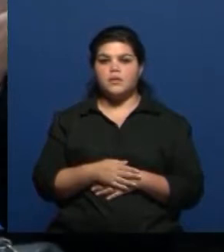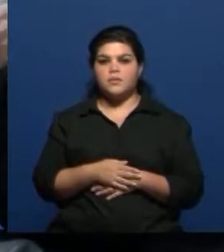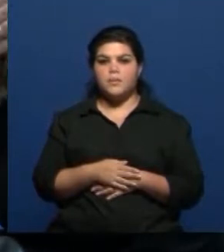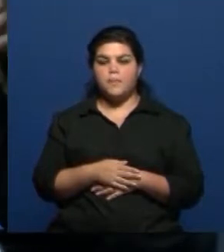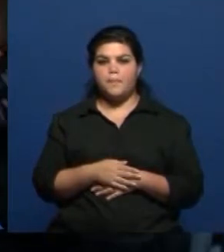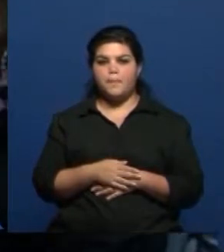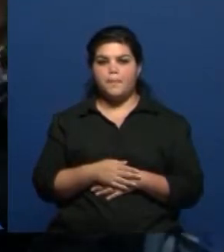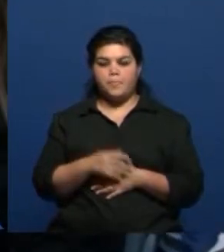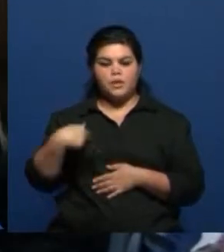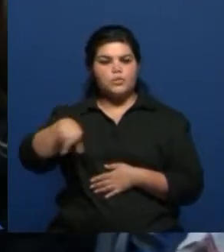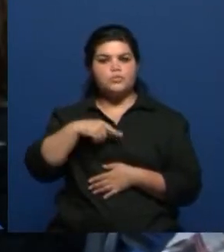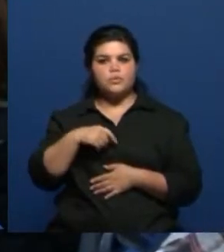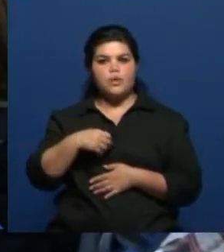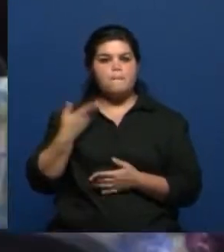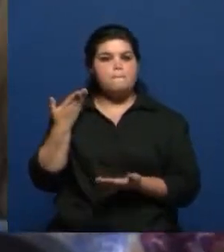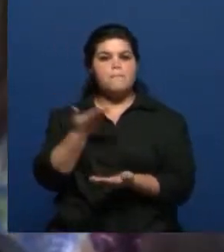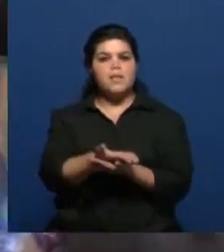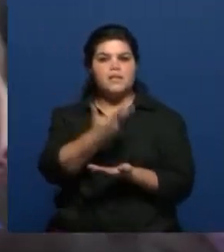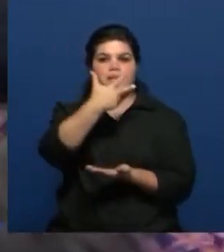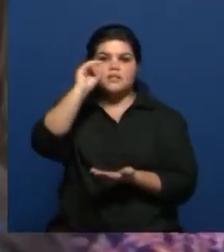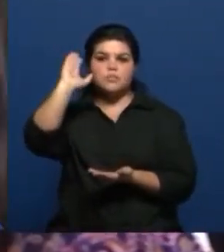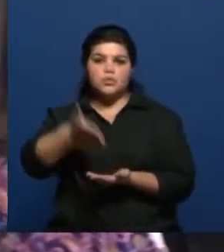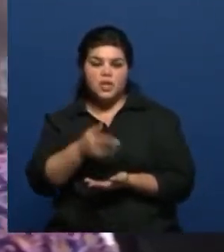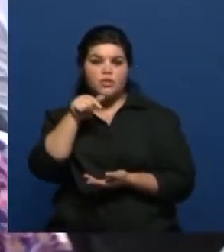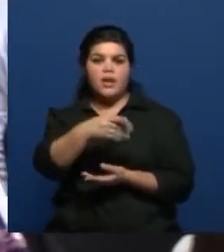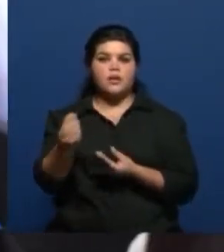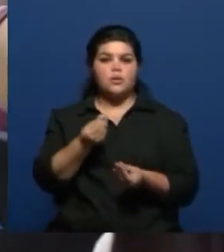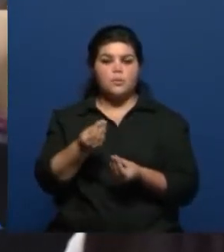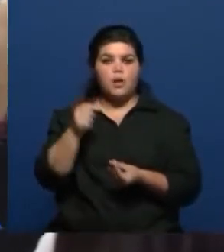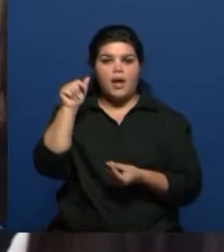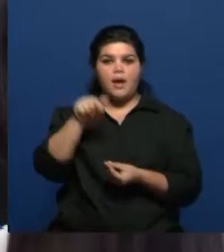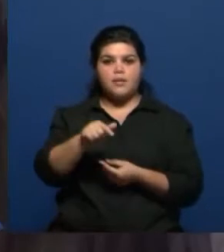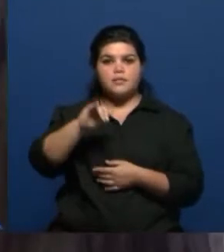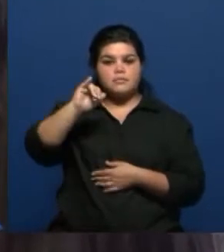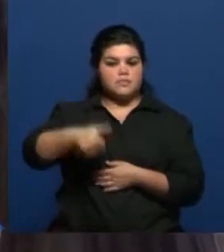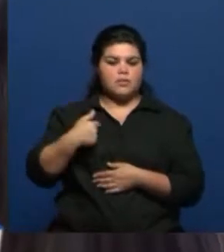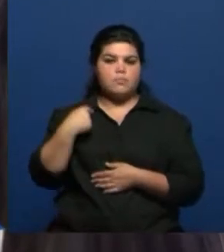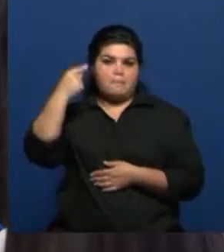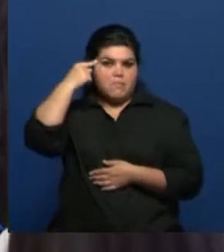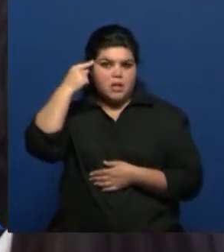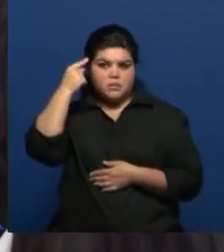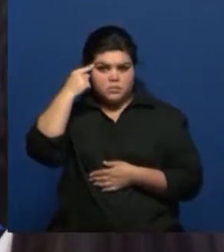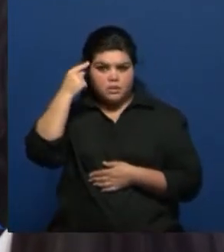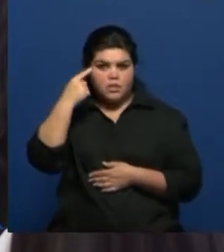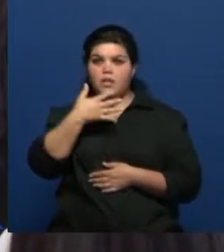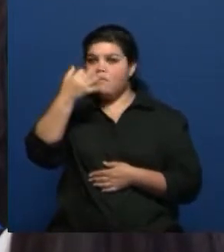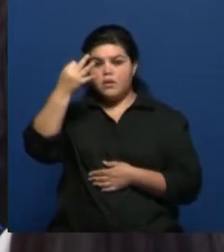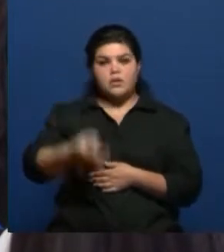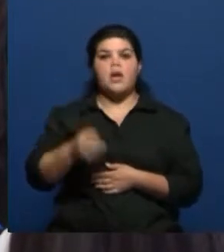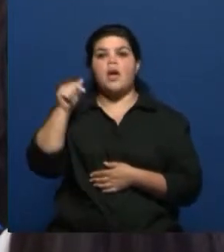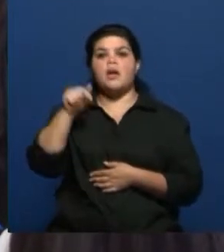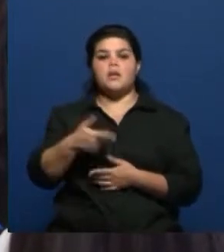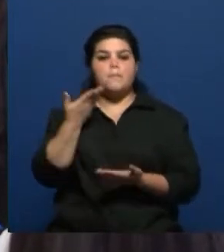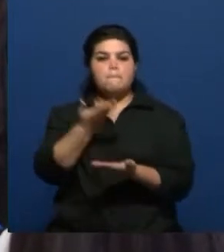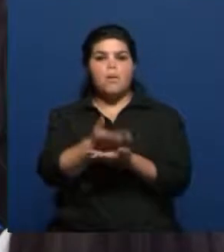Nosotros le exigimos o estamos pidiendo un 35% porque es lo que nos parece que la docencia y es lo que han